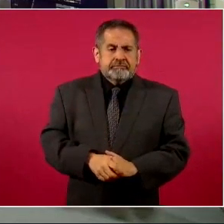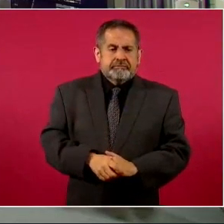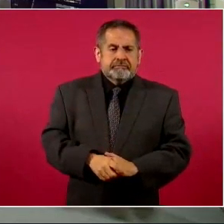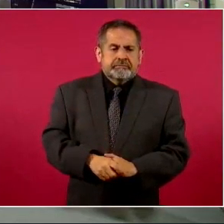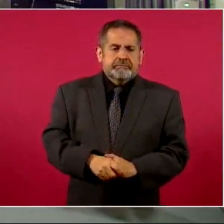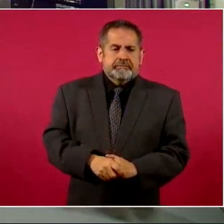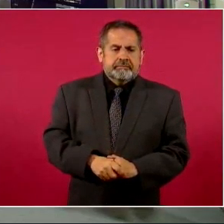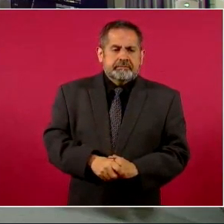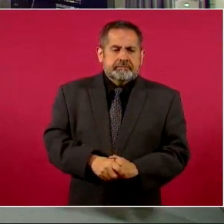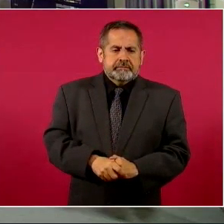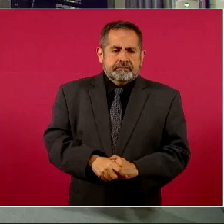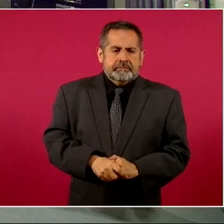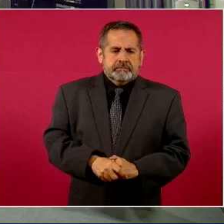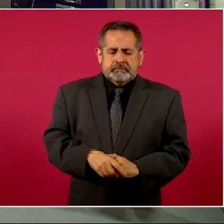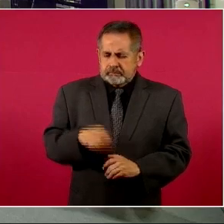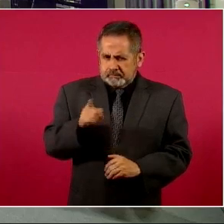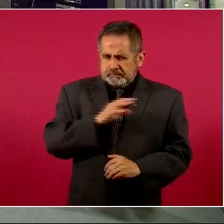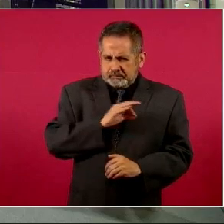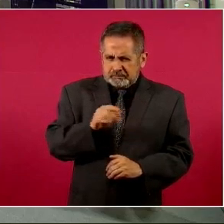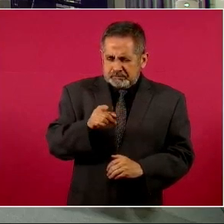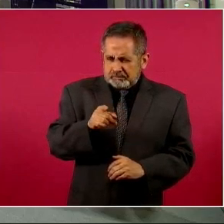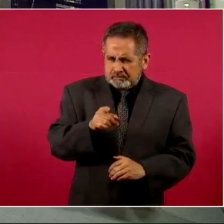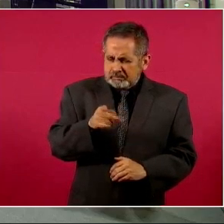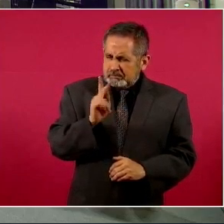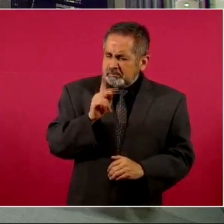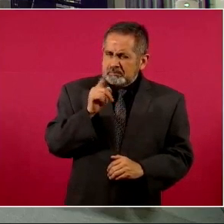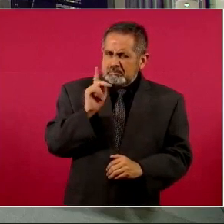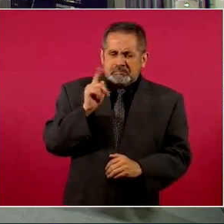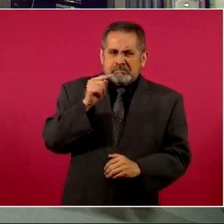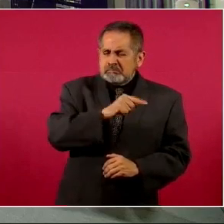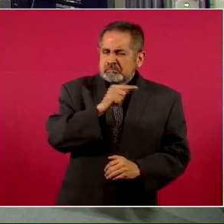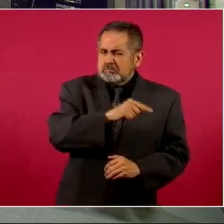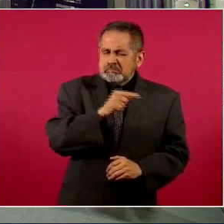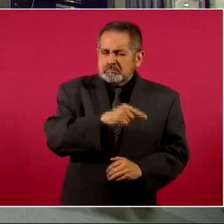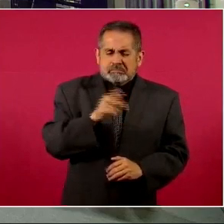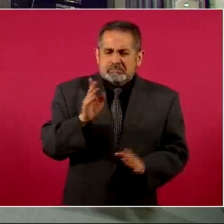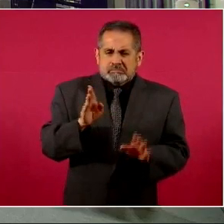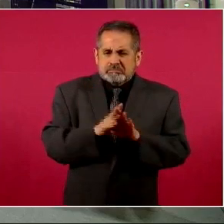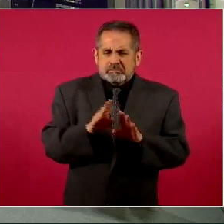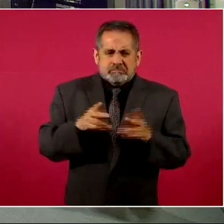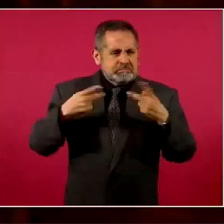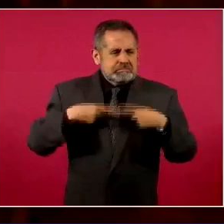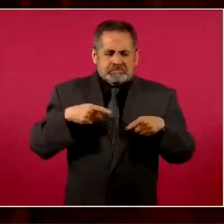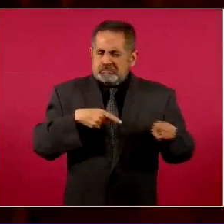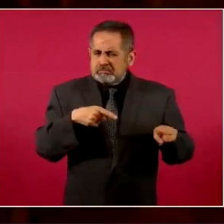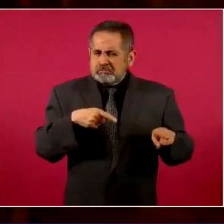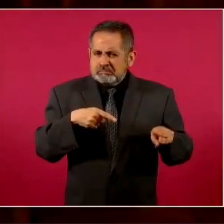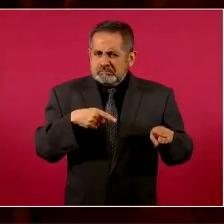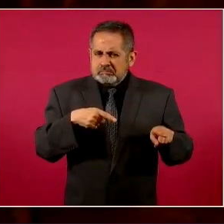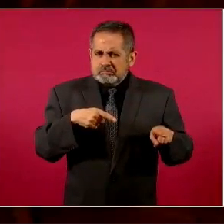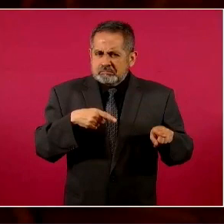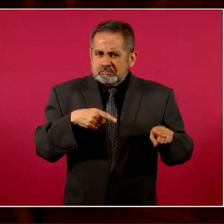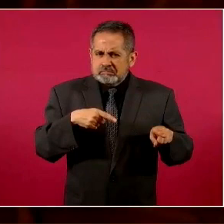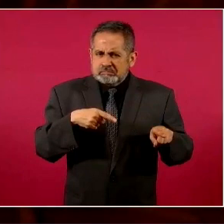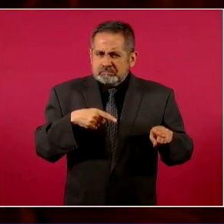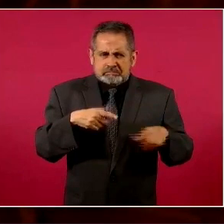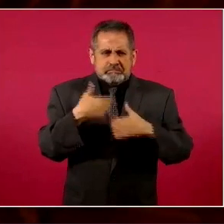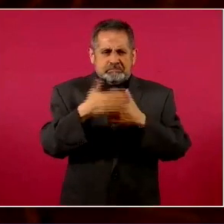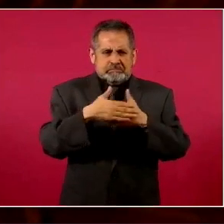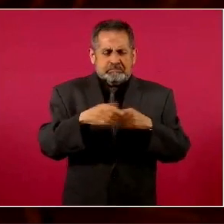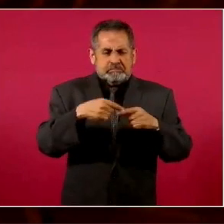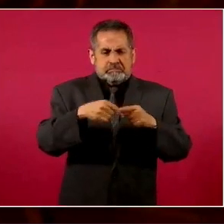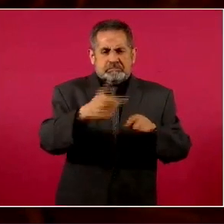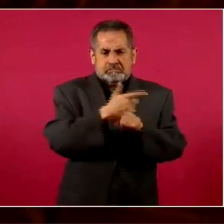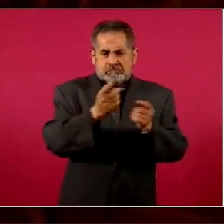de la señora Gómez. Pero ¿no está en las personas que van a quedar